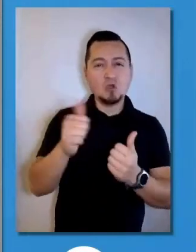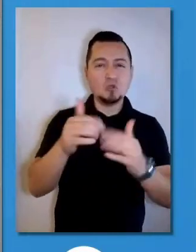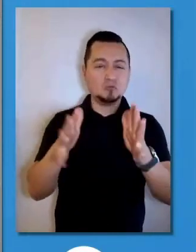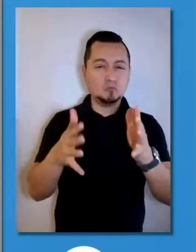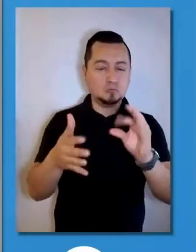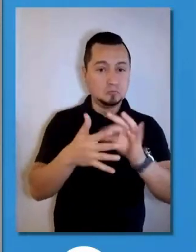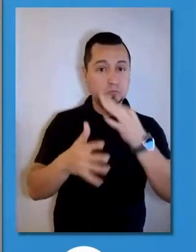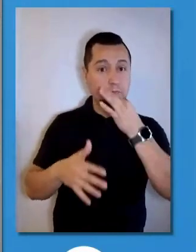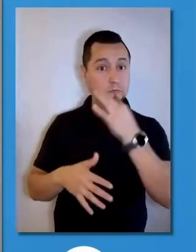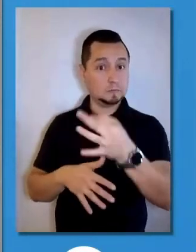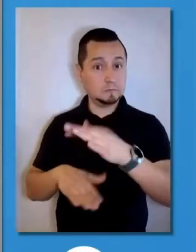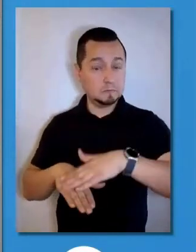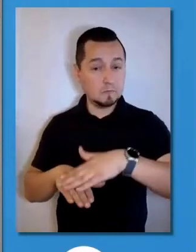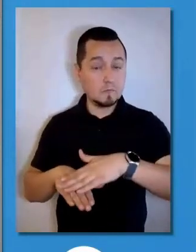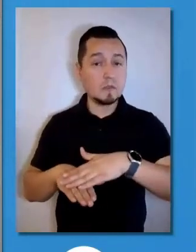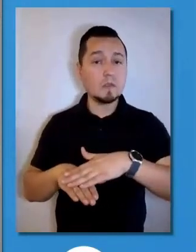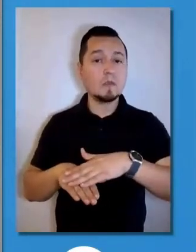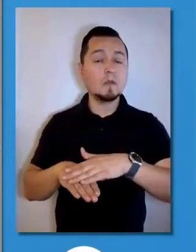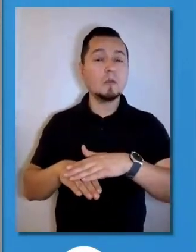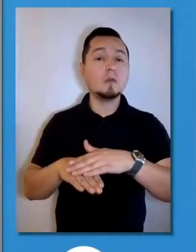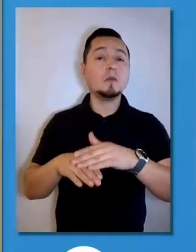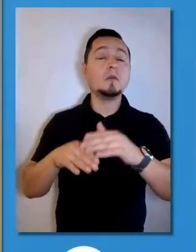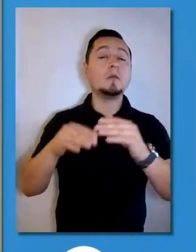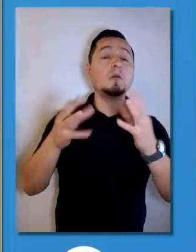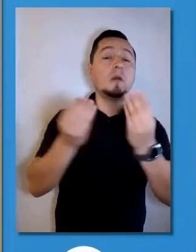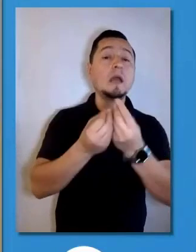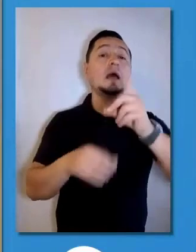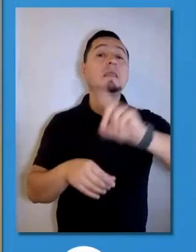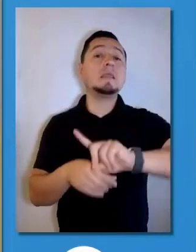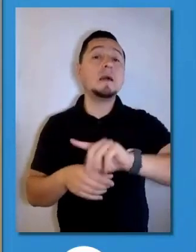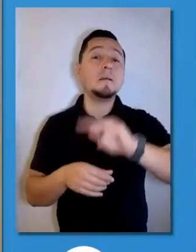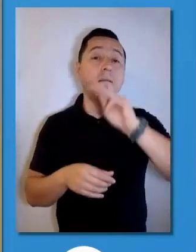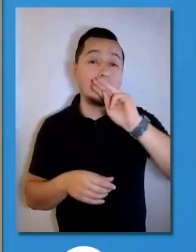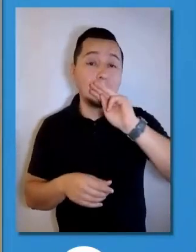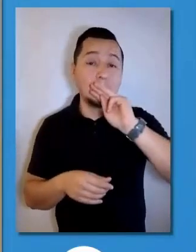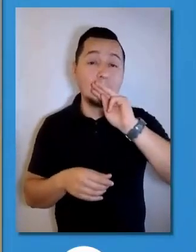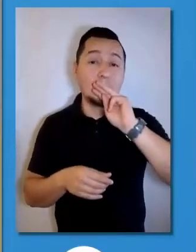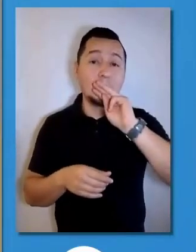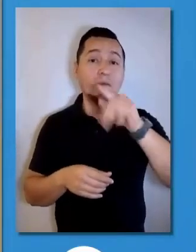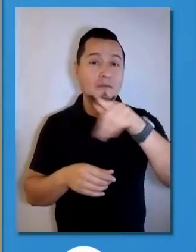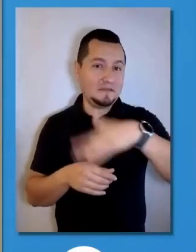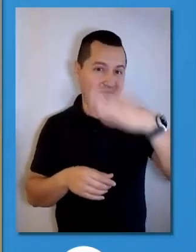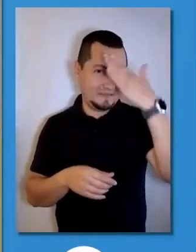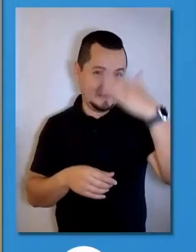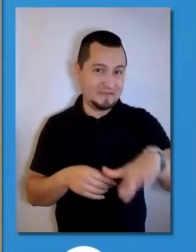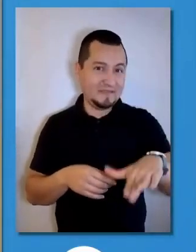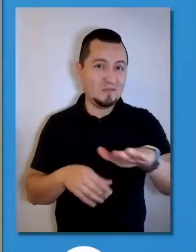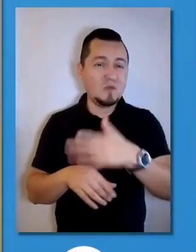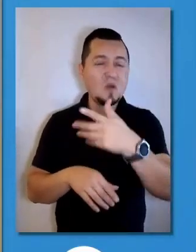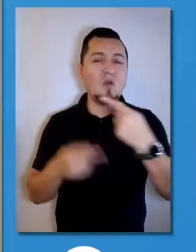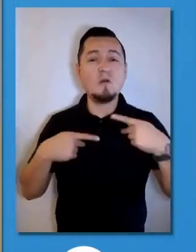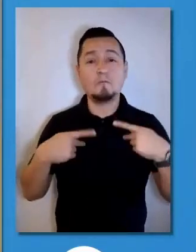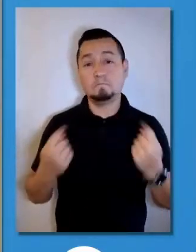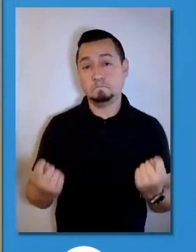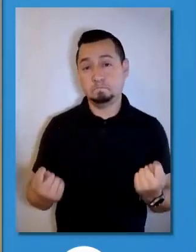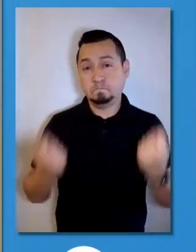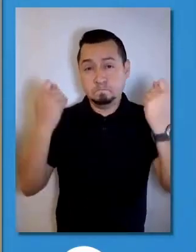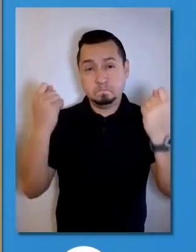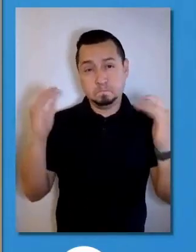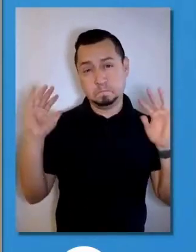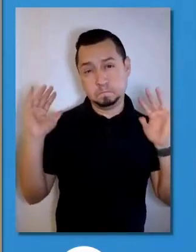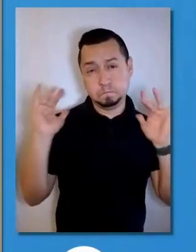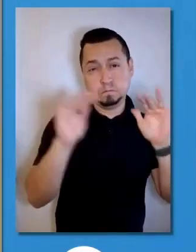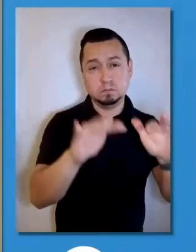específicos. También la fecha del 10 de mayo, el Día de las Madres, que el año pasado nos pasó una factura muy cara, como recordaremos,